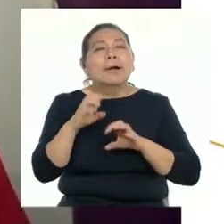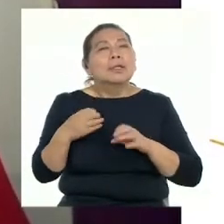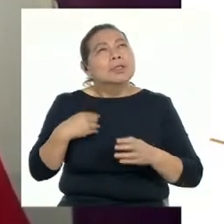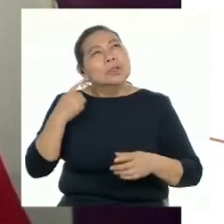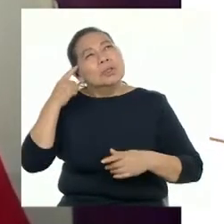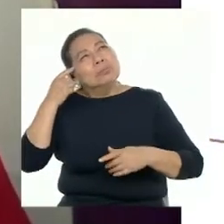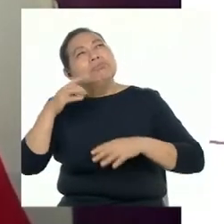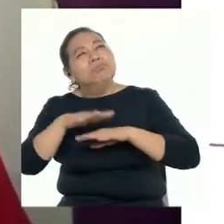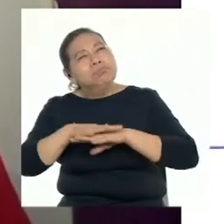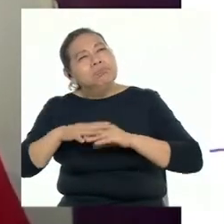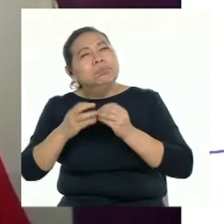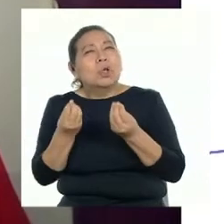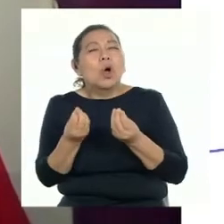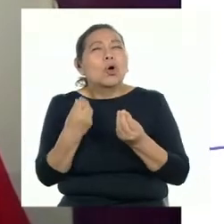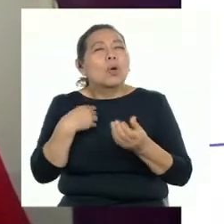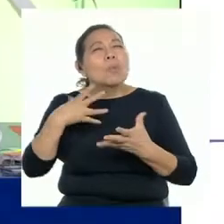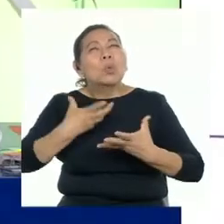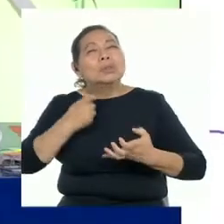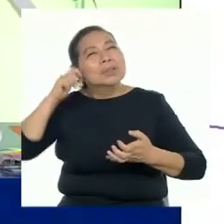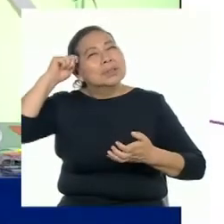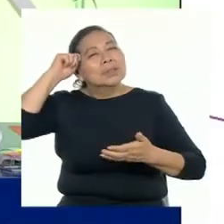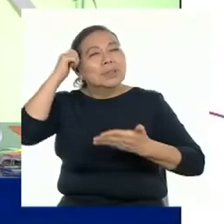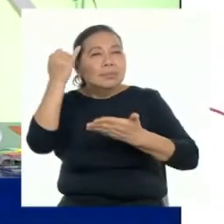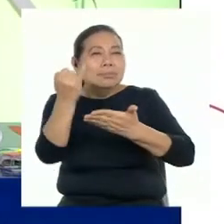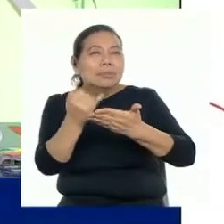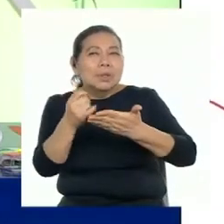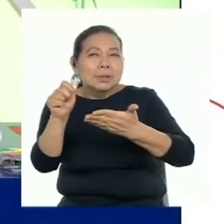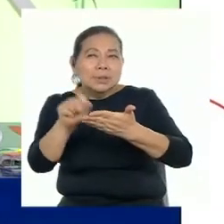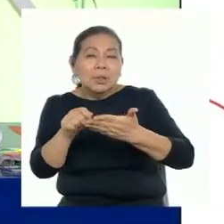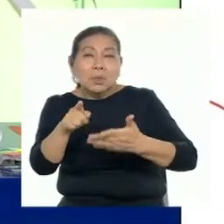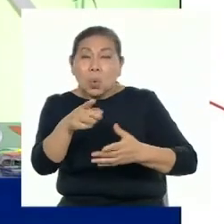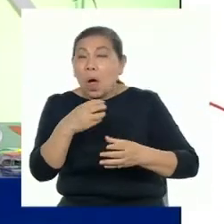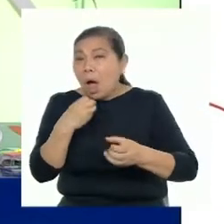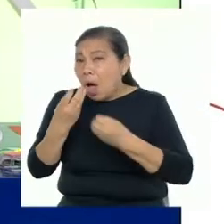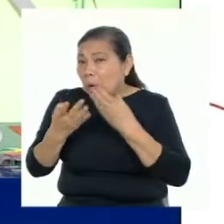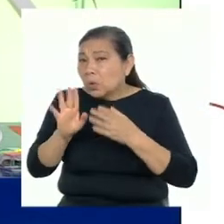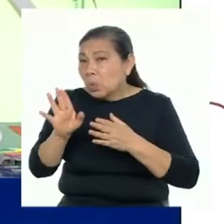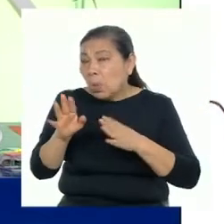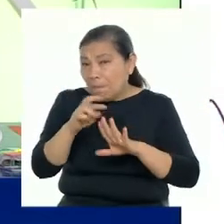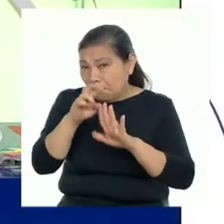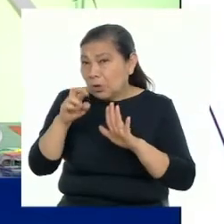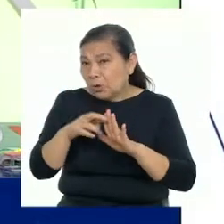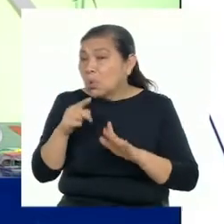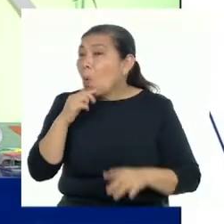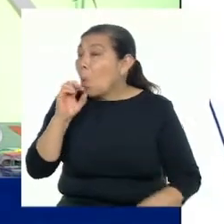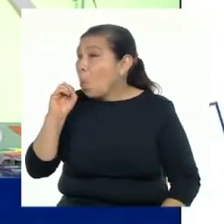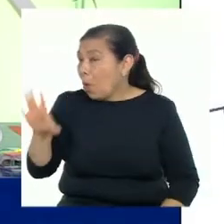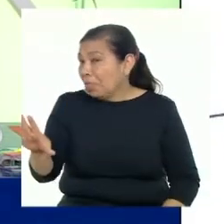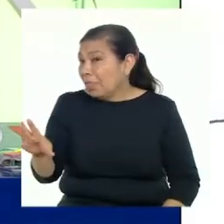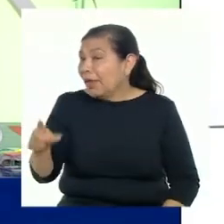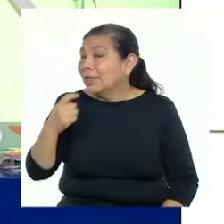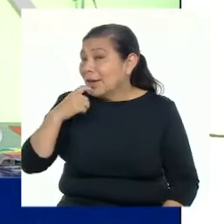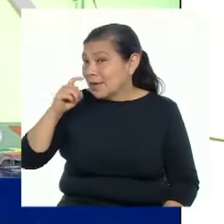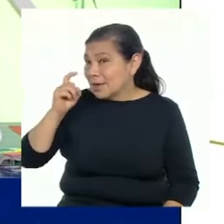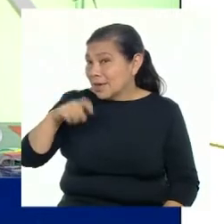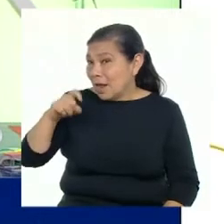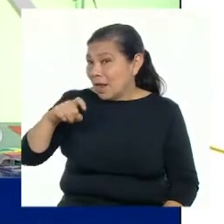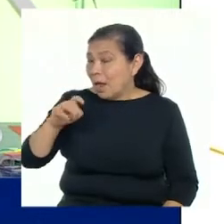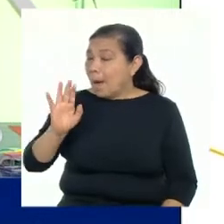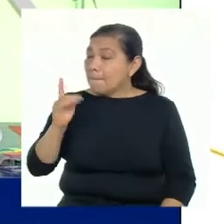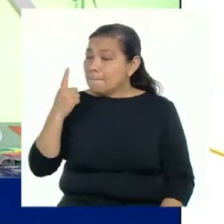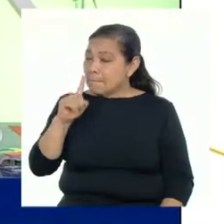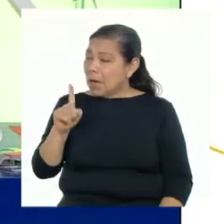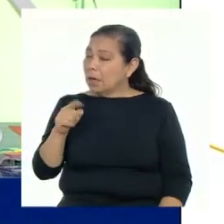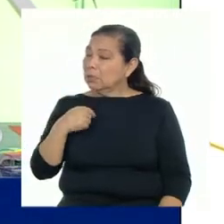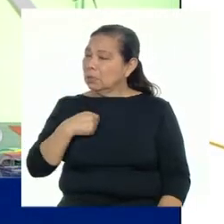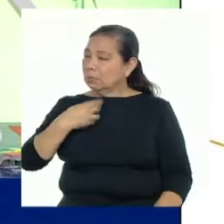desenvolverme como un arquitecto. Leonardo, ¿le has contado a alguien sobre esos proyectos? ¿Es necesario hacer un alto